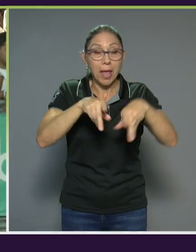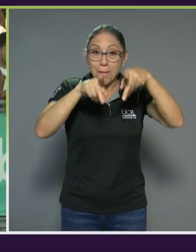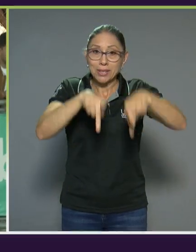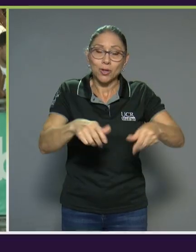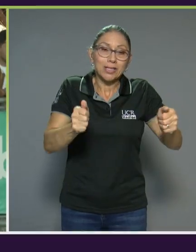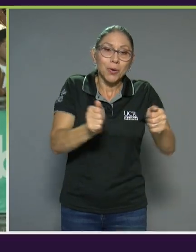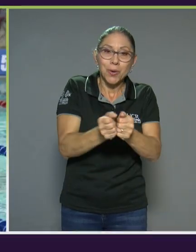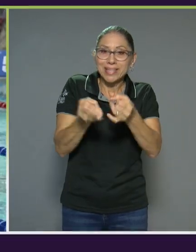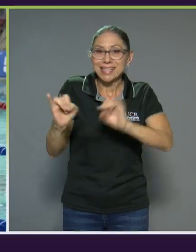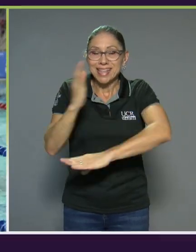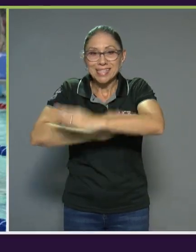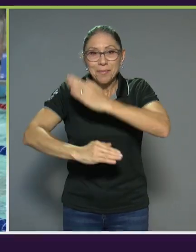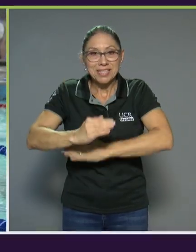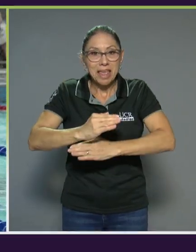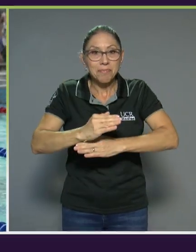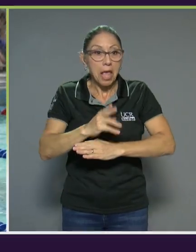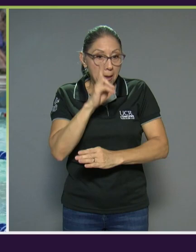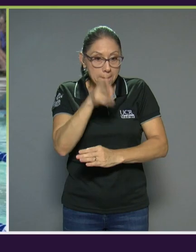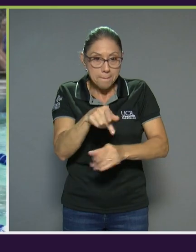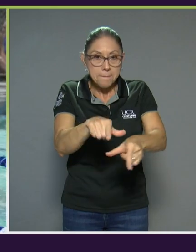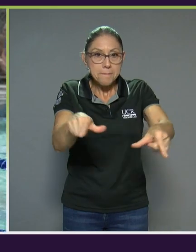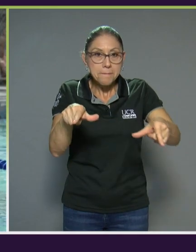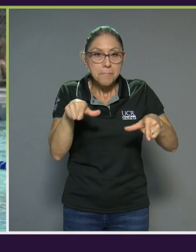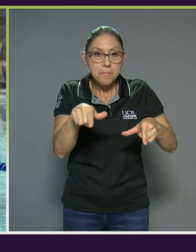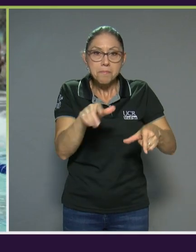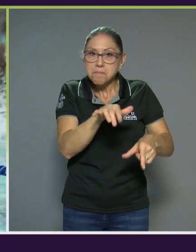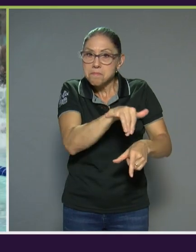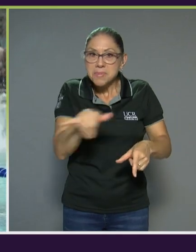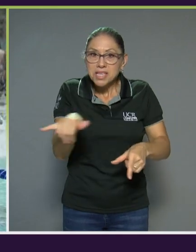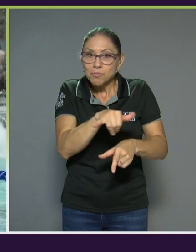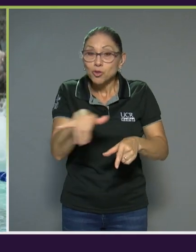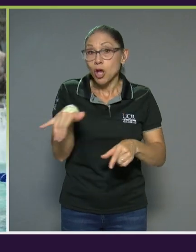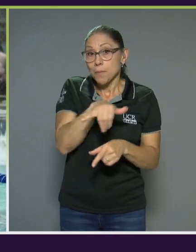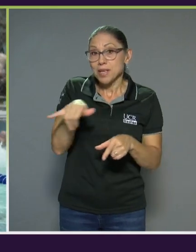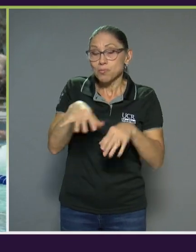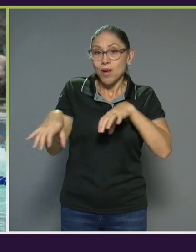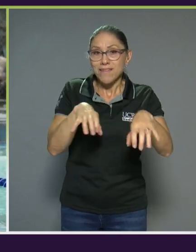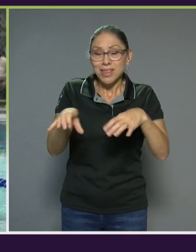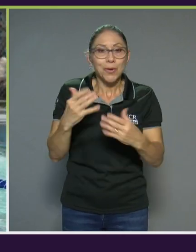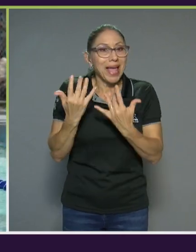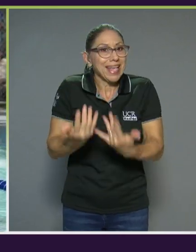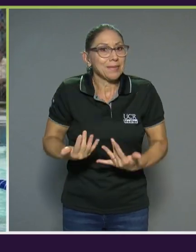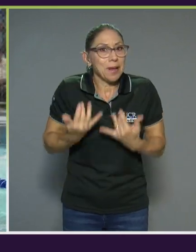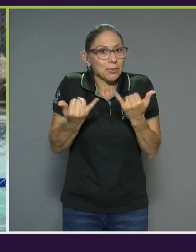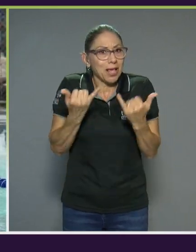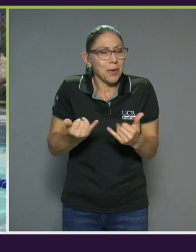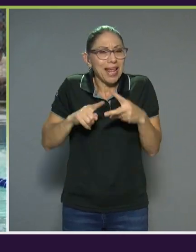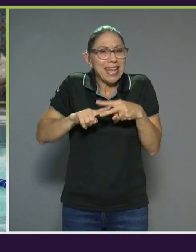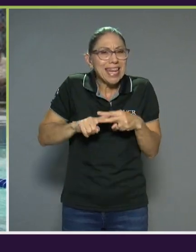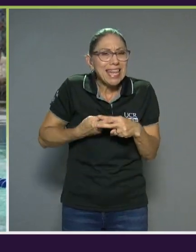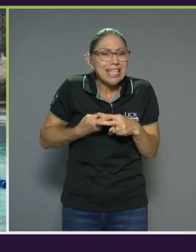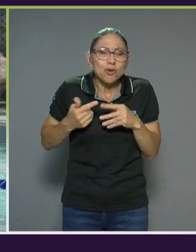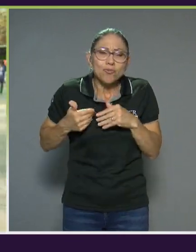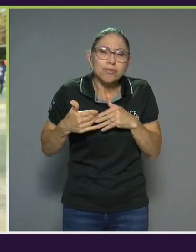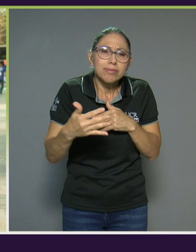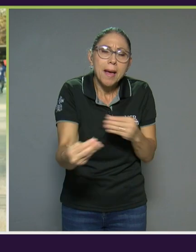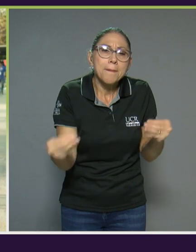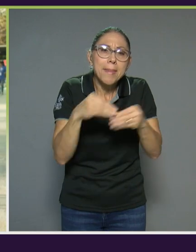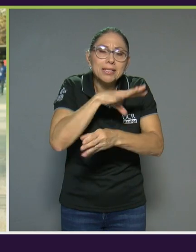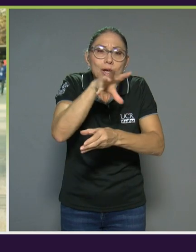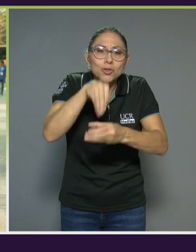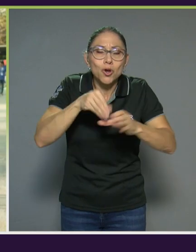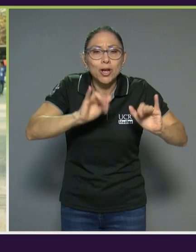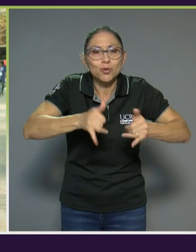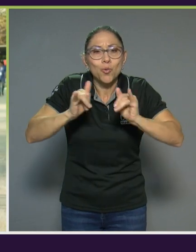comparten los mismos espacios y el mismo evento. Así que esperamos que esto sea el inicio de mucha más inclusión en los Juegos Deportivos